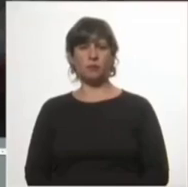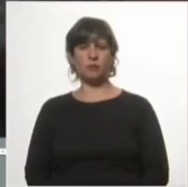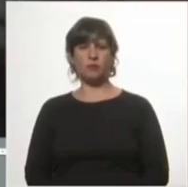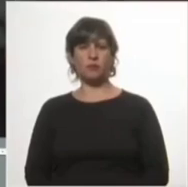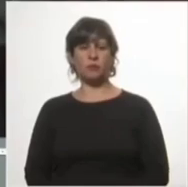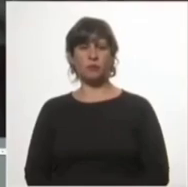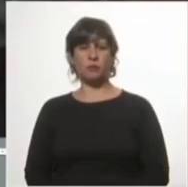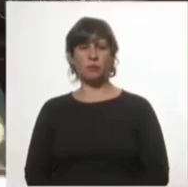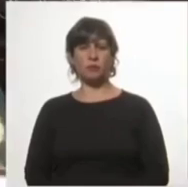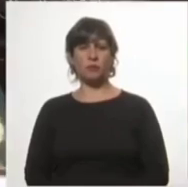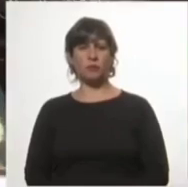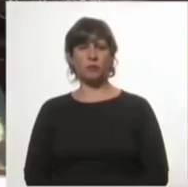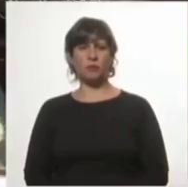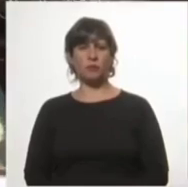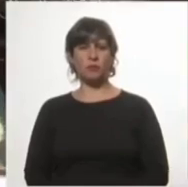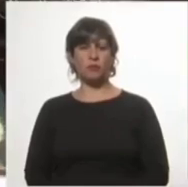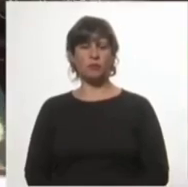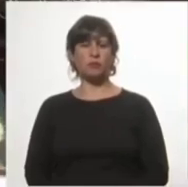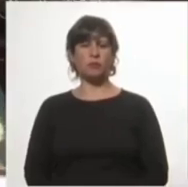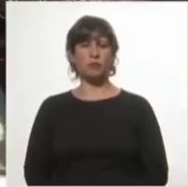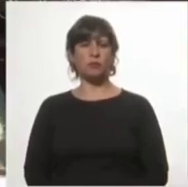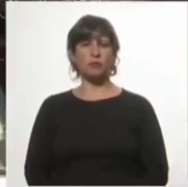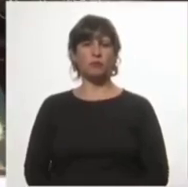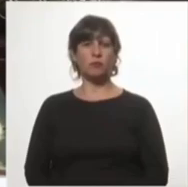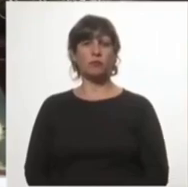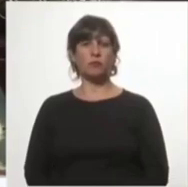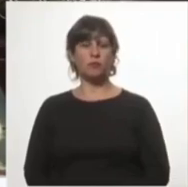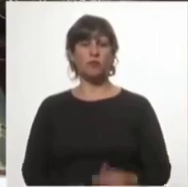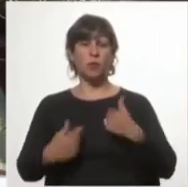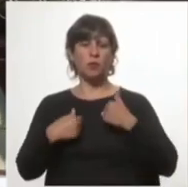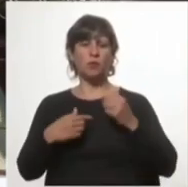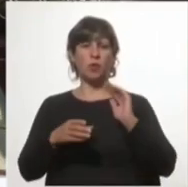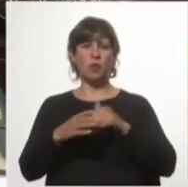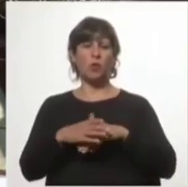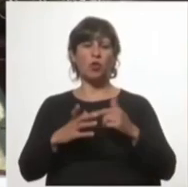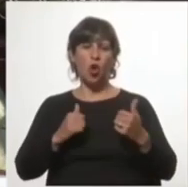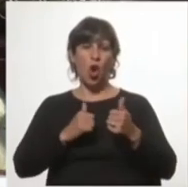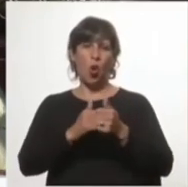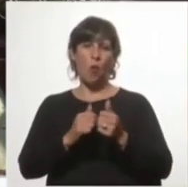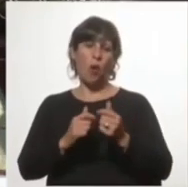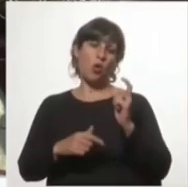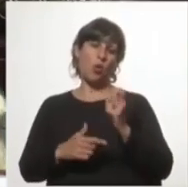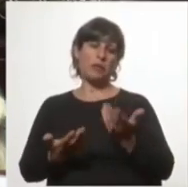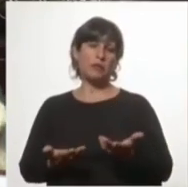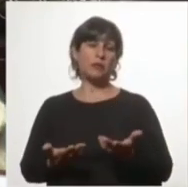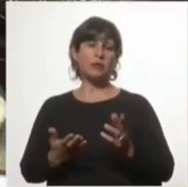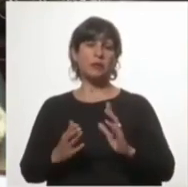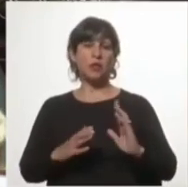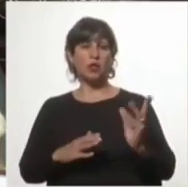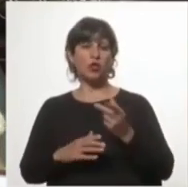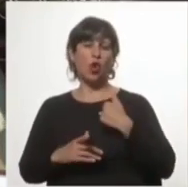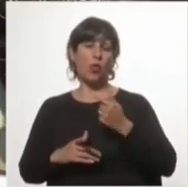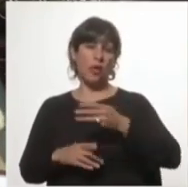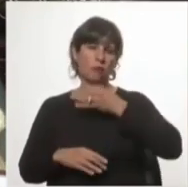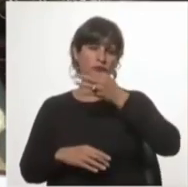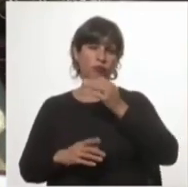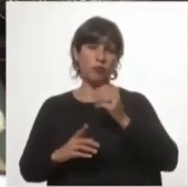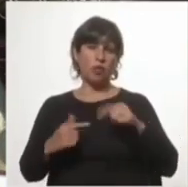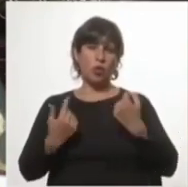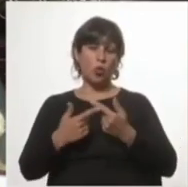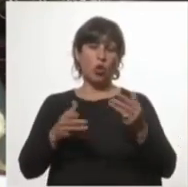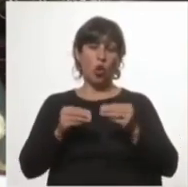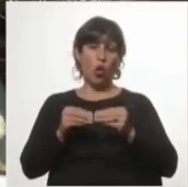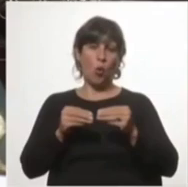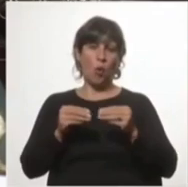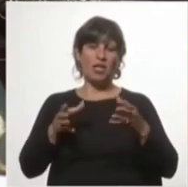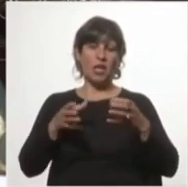¿Vengo ahora? Mi voto, yo acompaño obviamente todas las intervenciones de nuestros compañeros